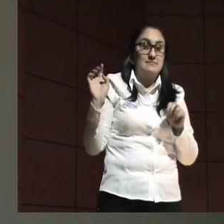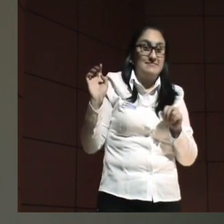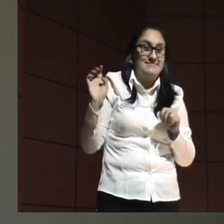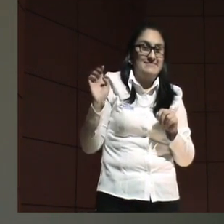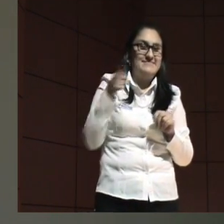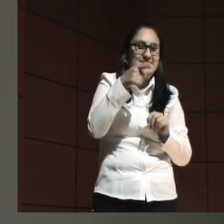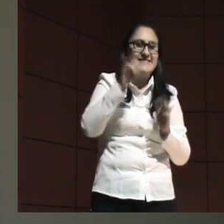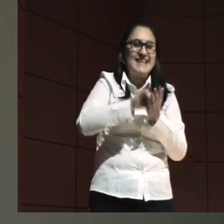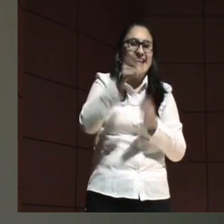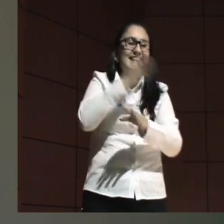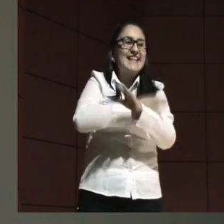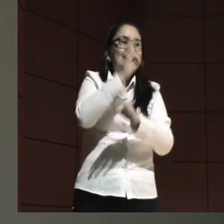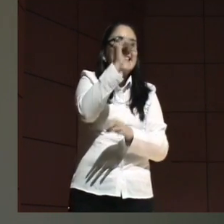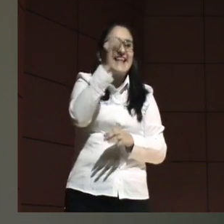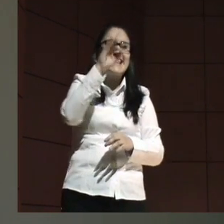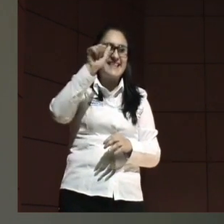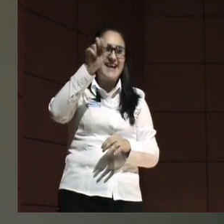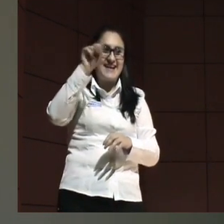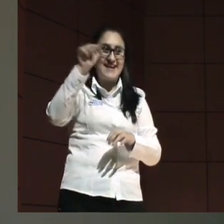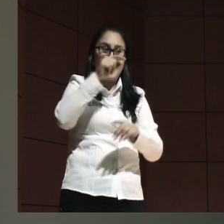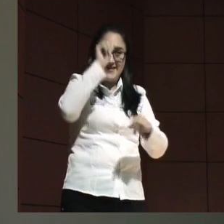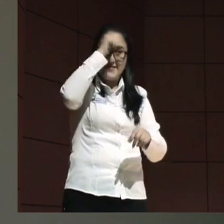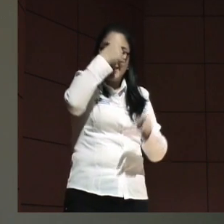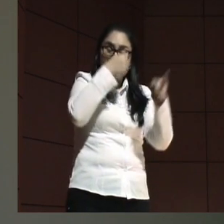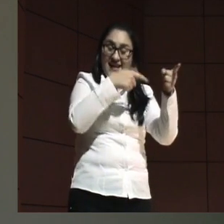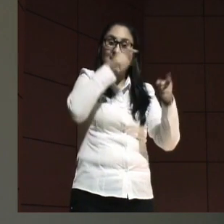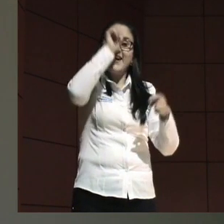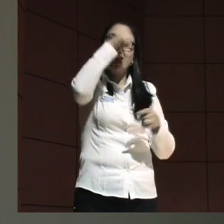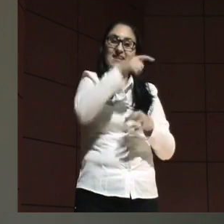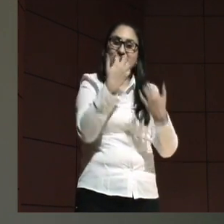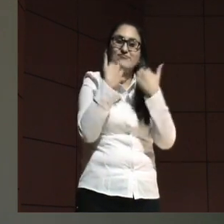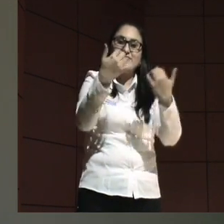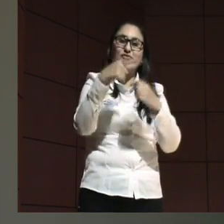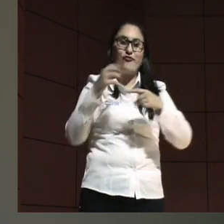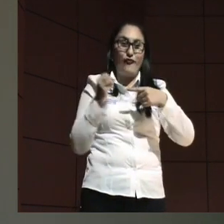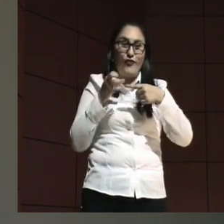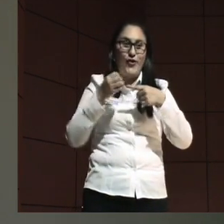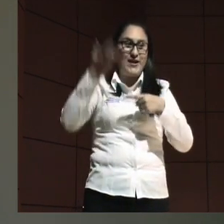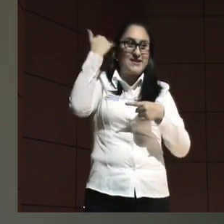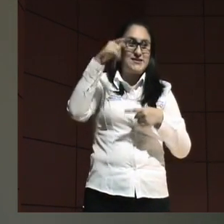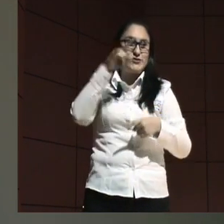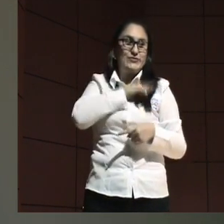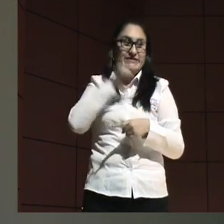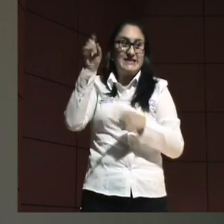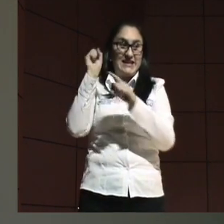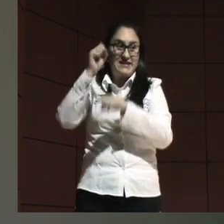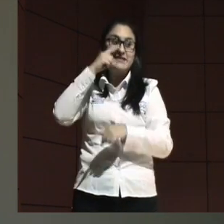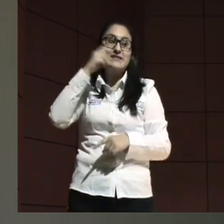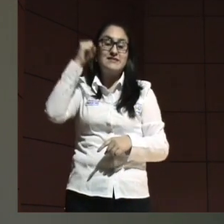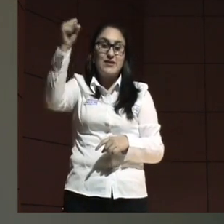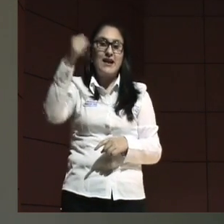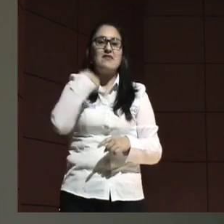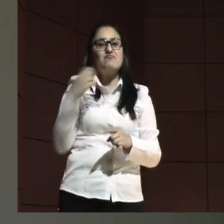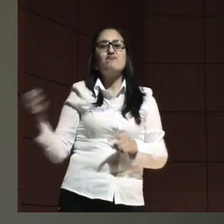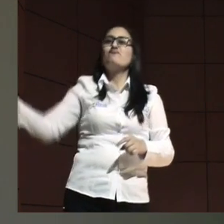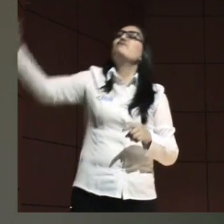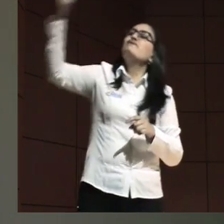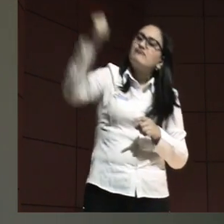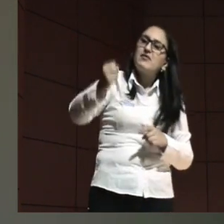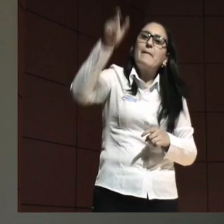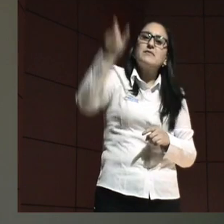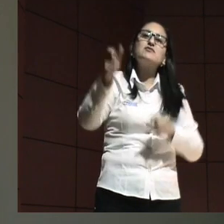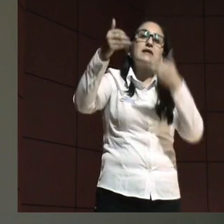doctora Tatiana Romero recordará como en una sesión anterior en un foro que hicimos en la Universidad Nacional llevamos a una persona